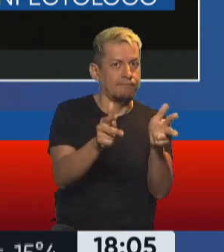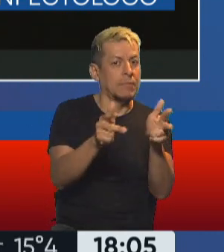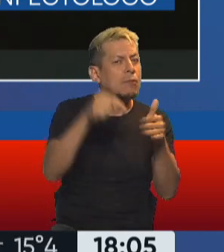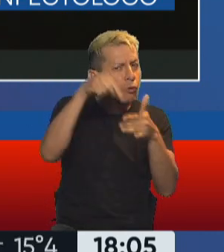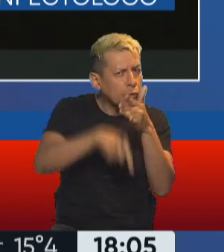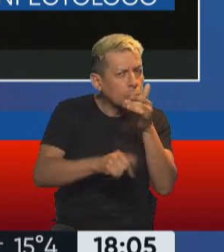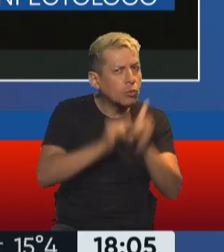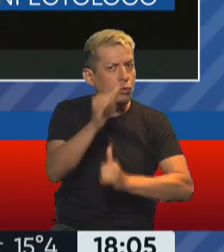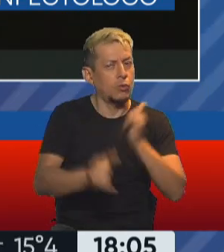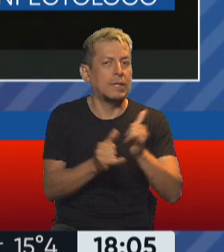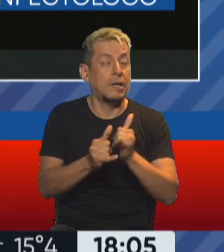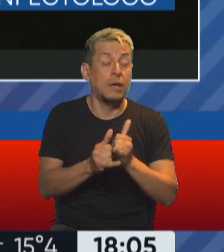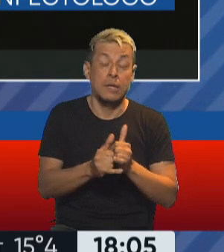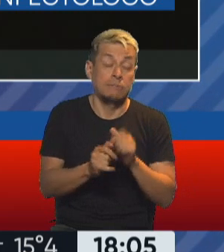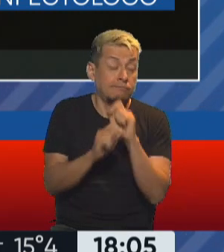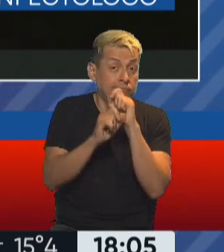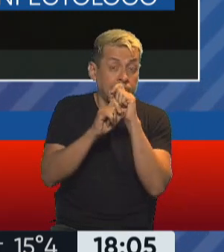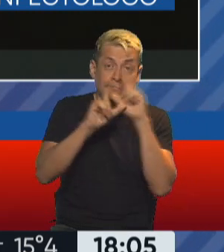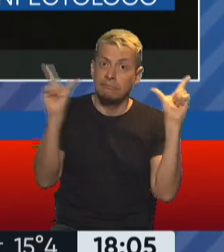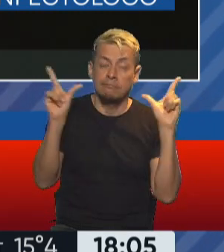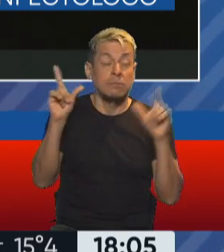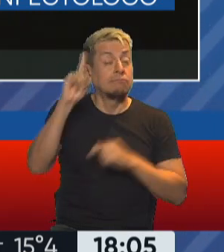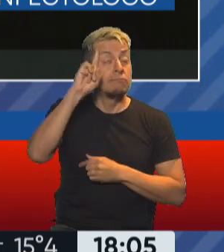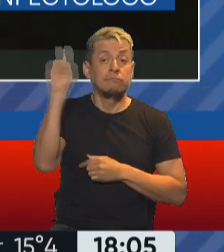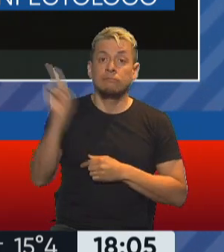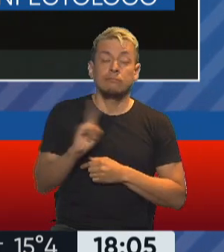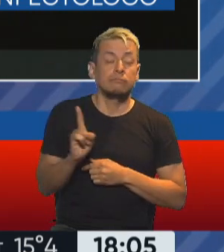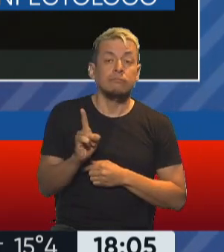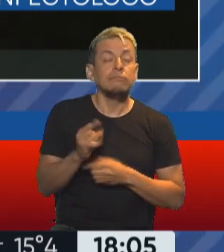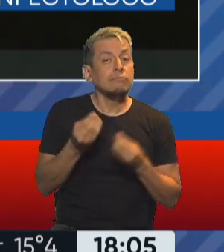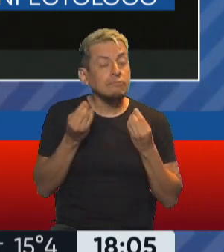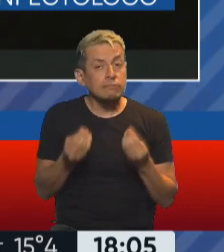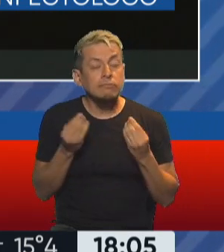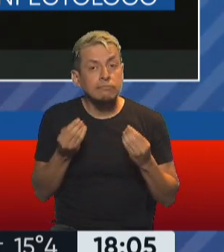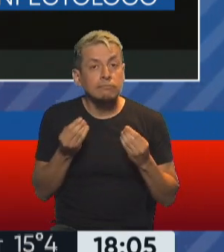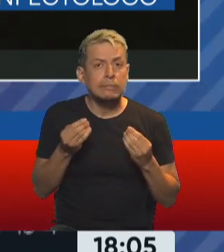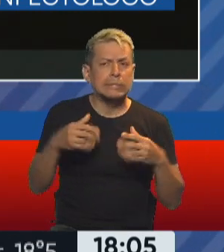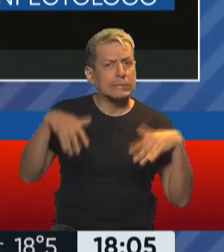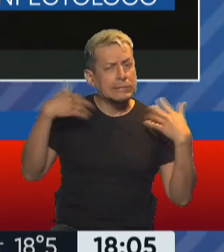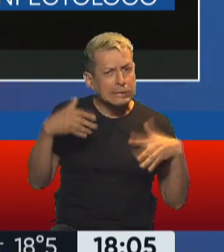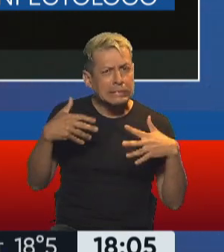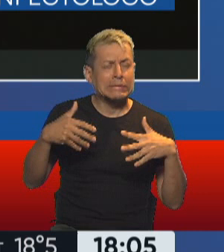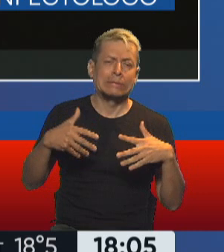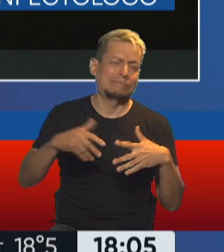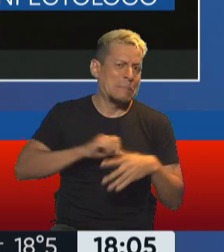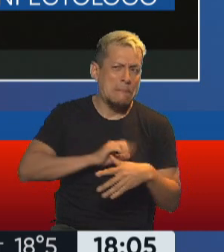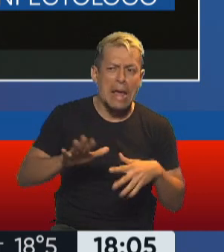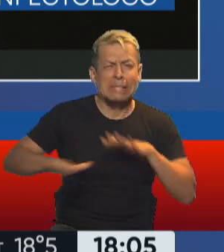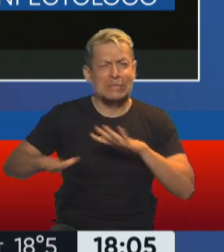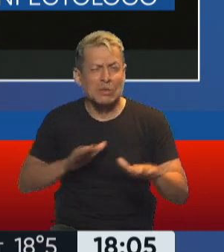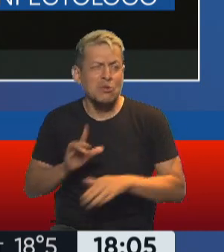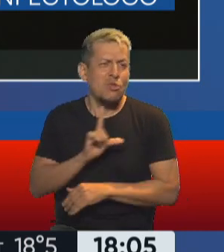imprevisto, impredecible. Nunca creímos de que en medio de una tragedia tan desagradable, tan